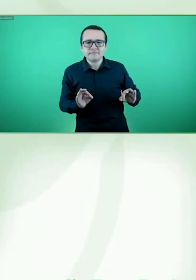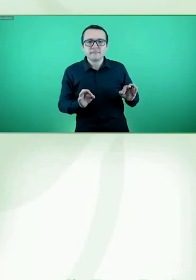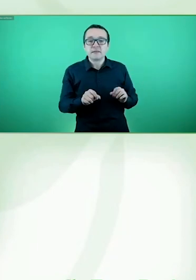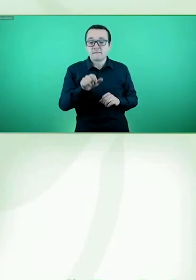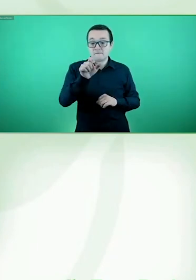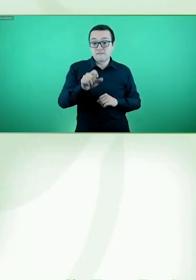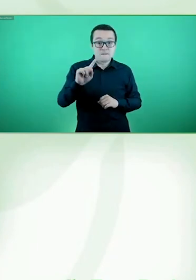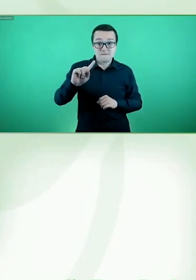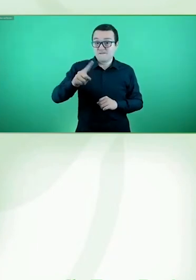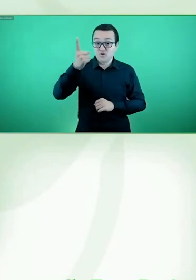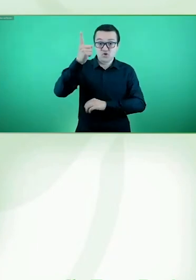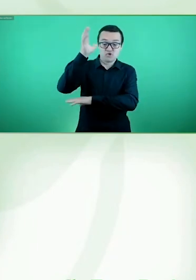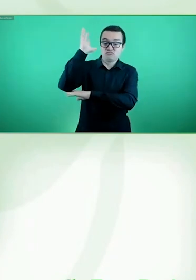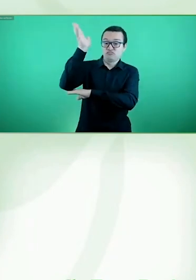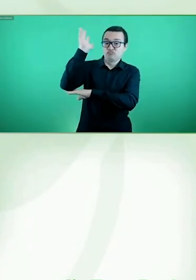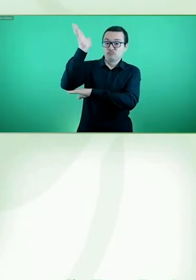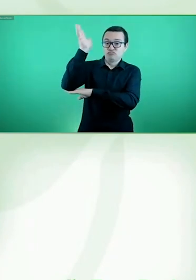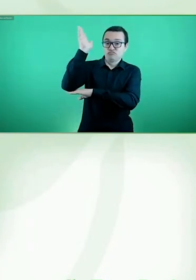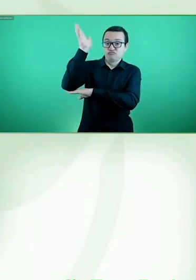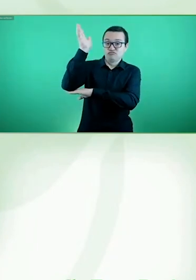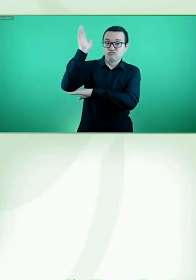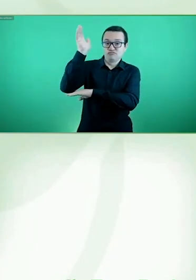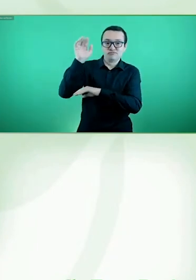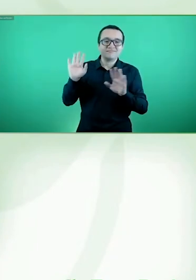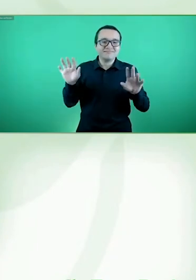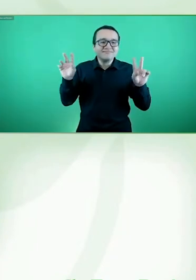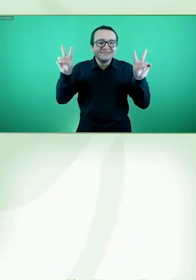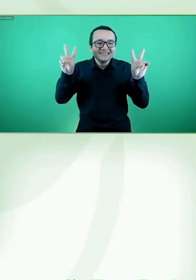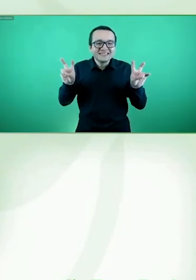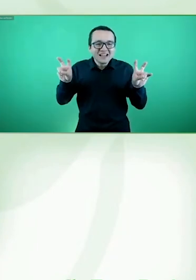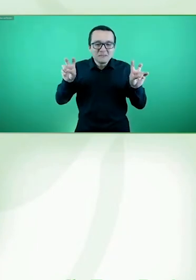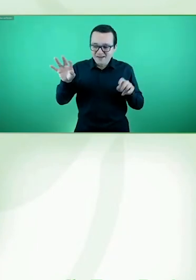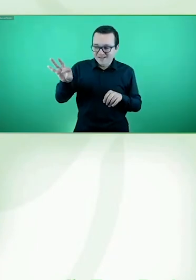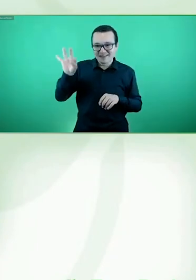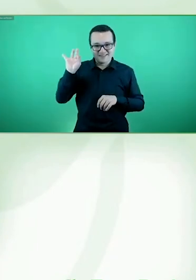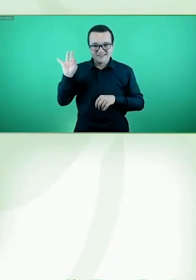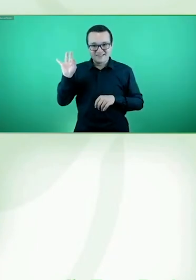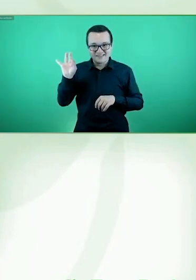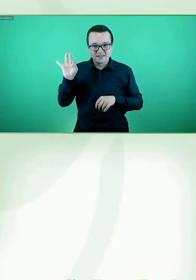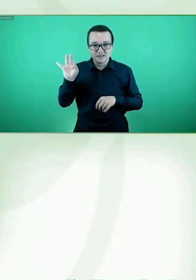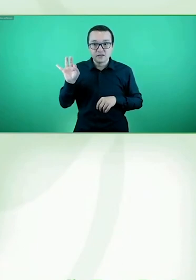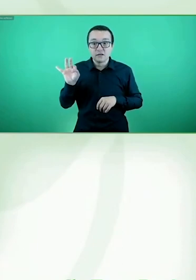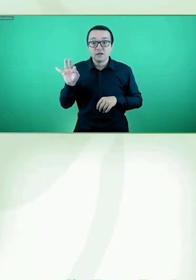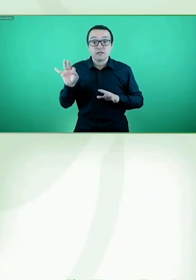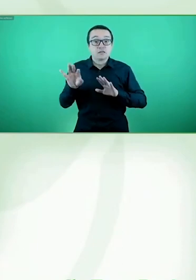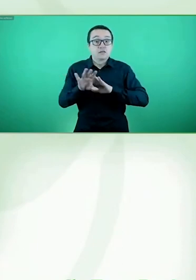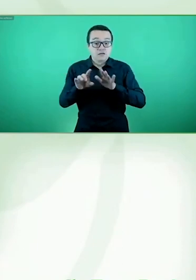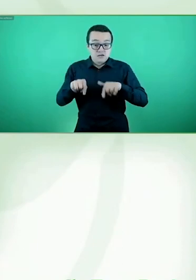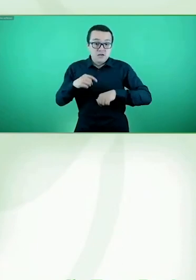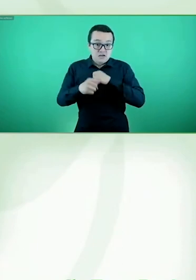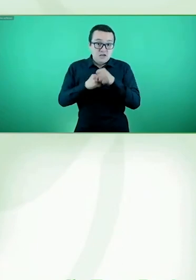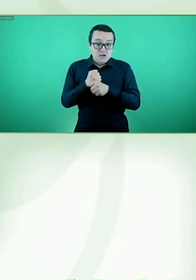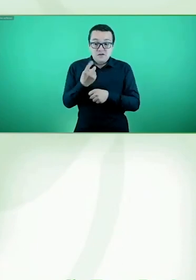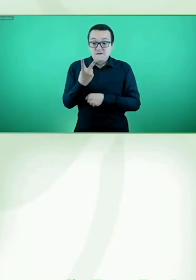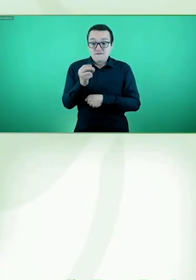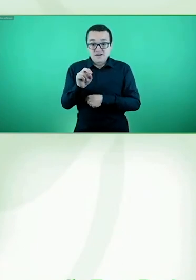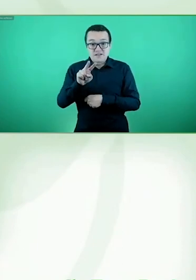con la temática que nos ocupa en esta conferencia en 2023 y luego con sesiones